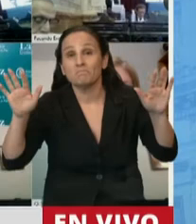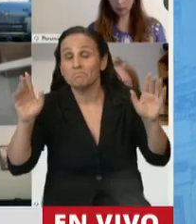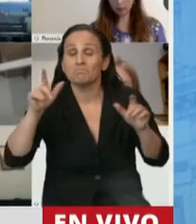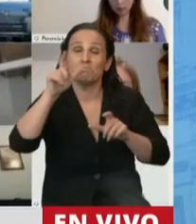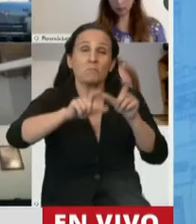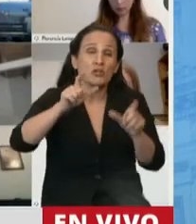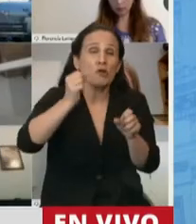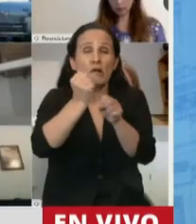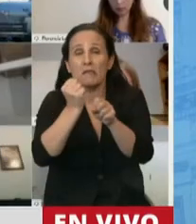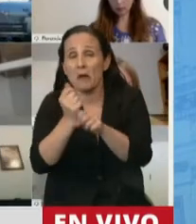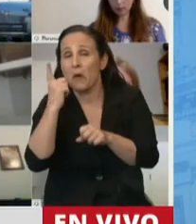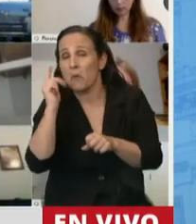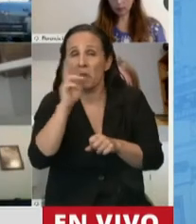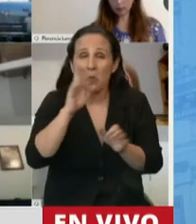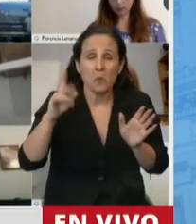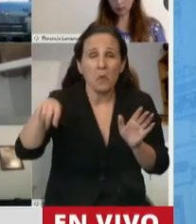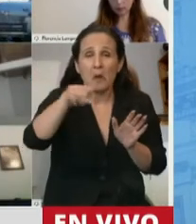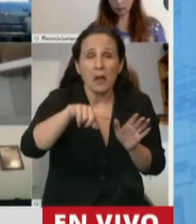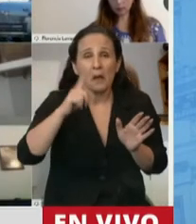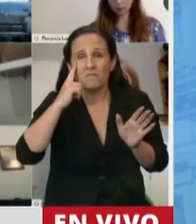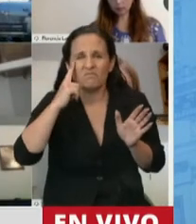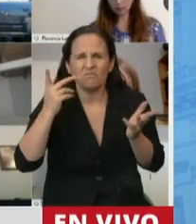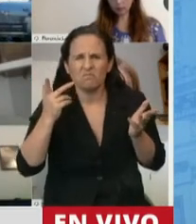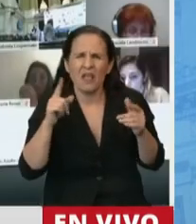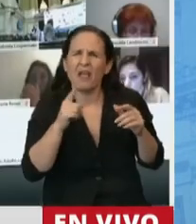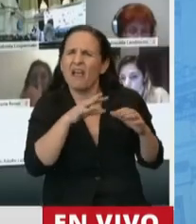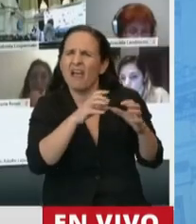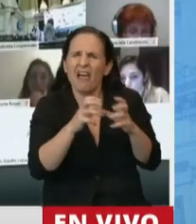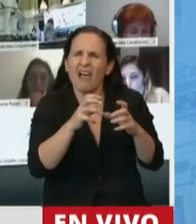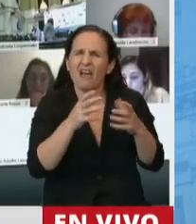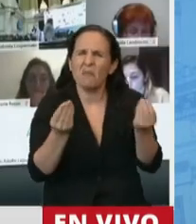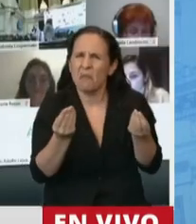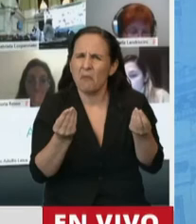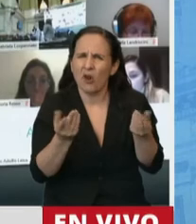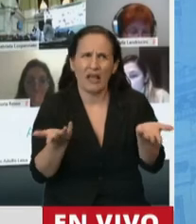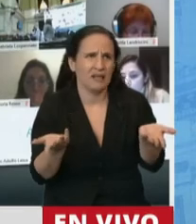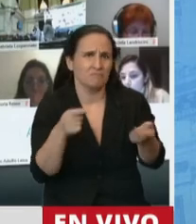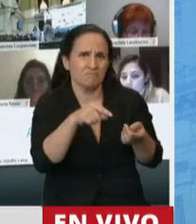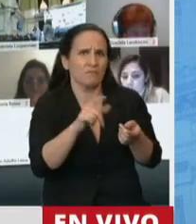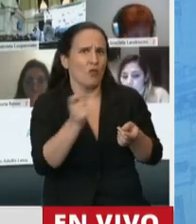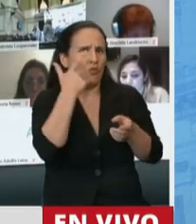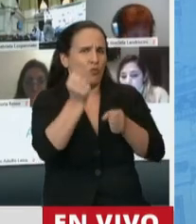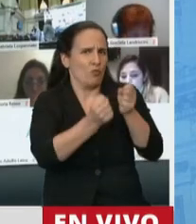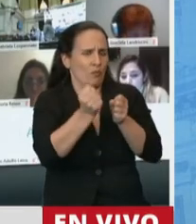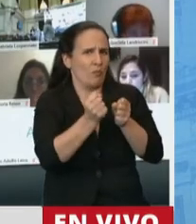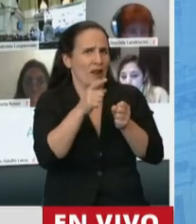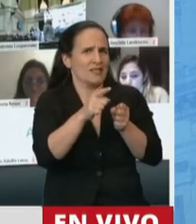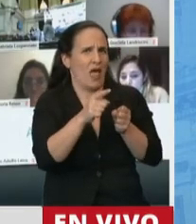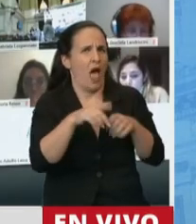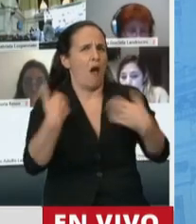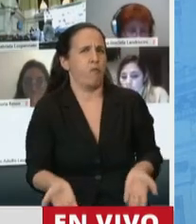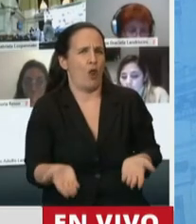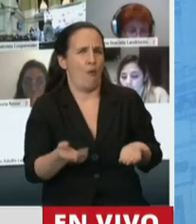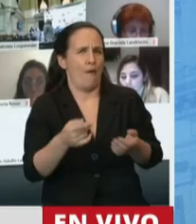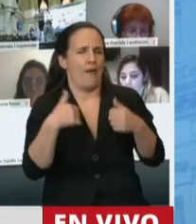trabajadoras se preguntaban, bueno, se está planteando una discusión en función de esta realidad porque la verdad que las patronales se están abusando permanentemente,